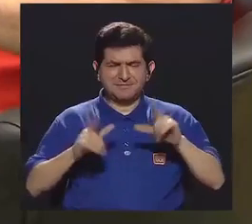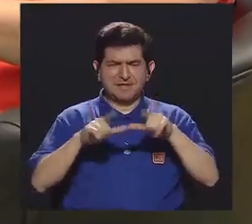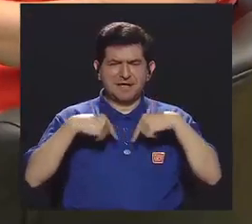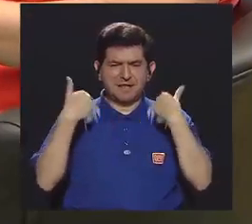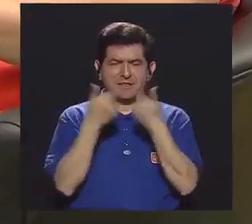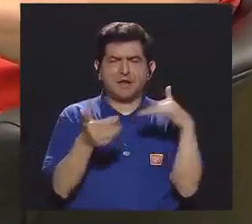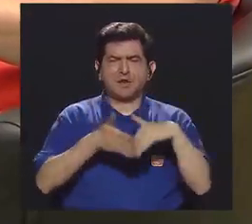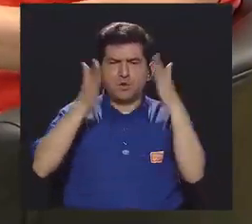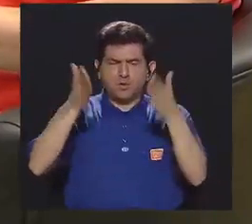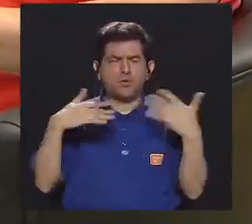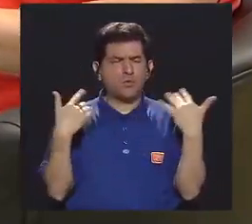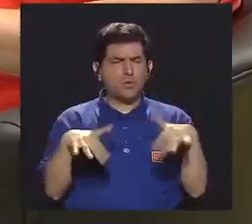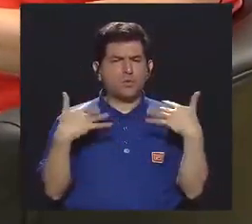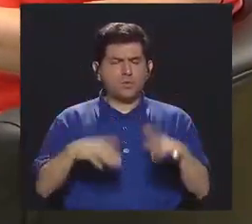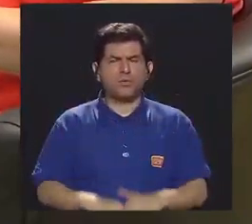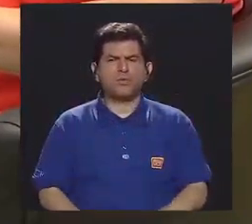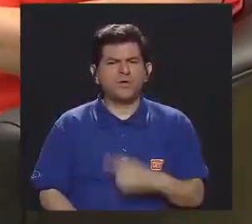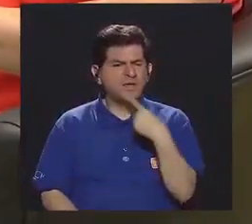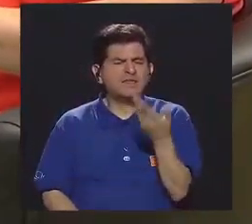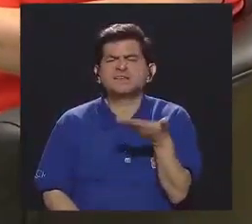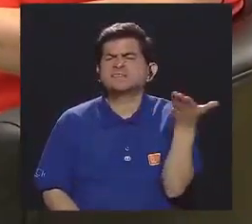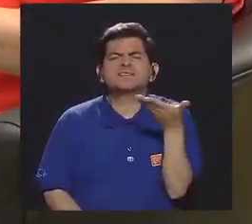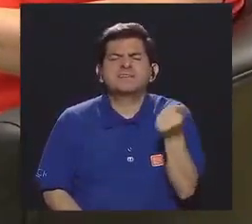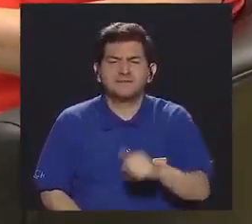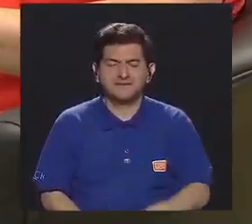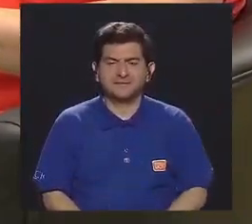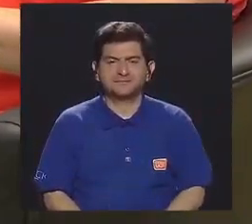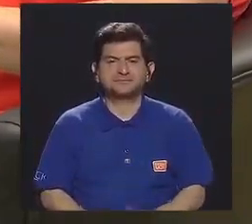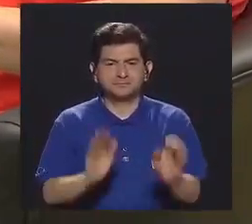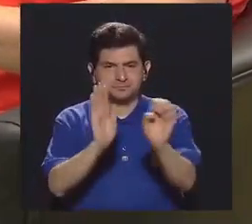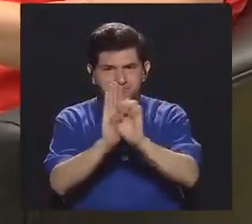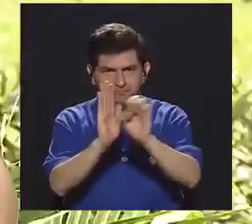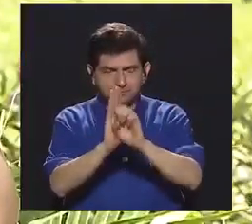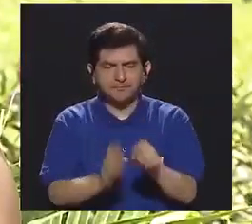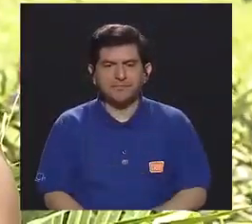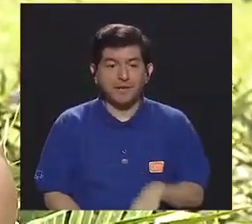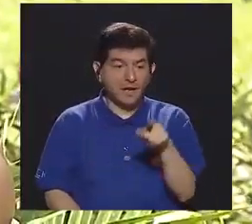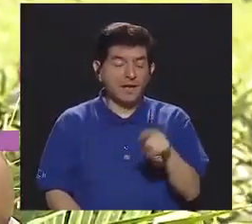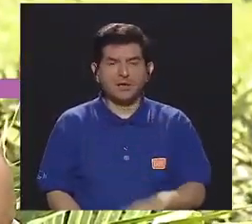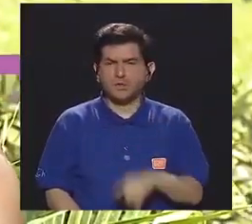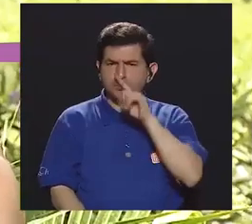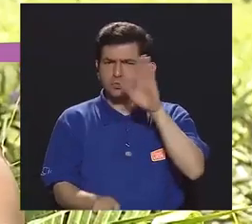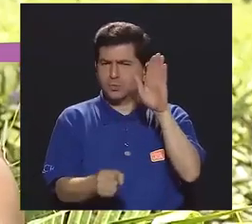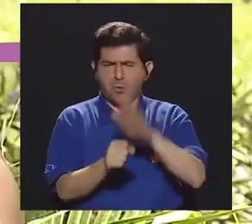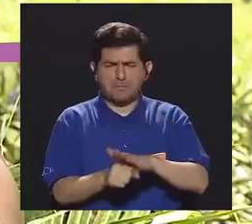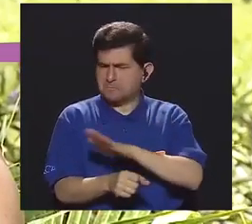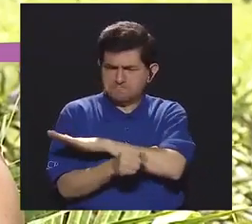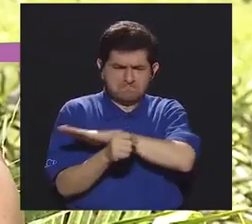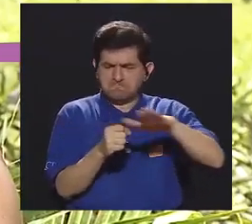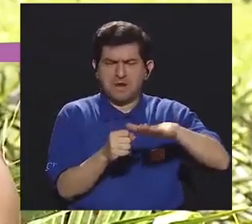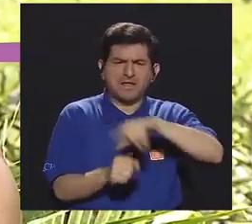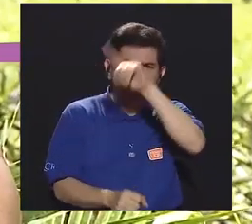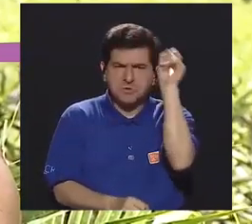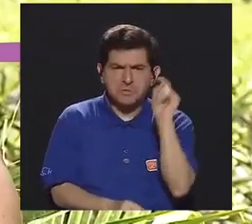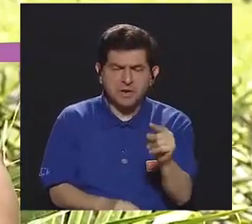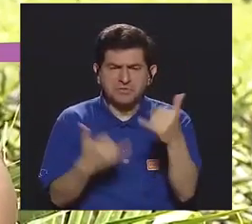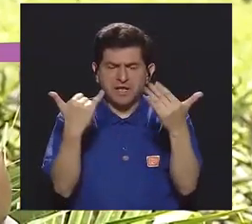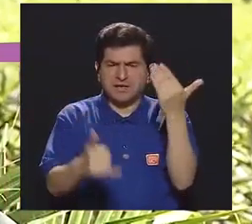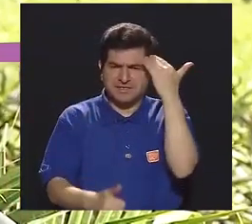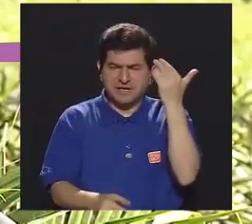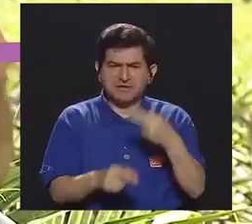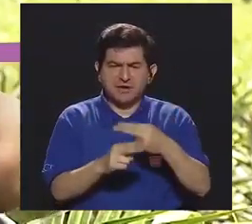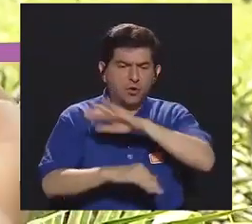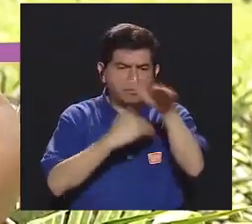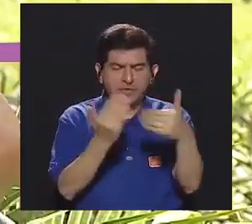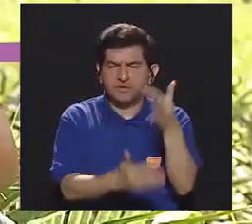del cuerpo estudiantil es increíble. ¿Qué manifestaban ellos, María? Por ejemplo, ellos estaban súper comprometidos, entonces usted les preguntaba